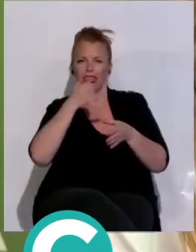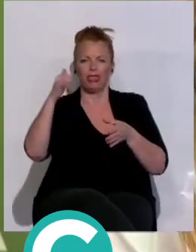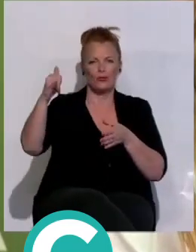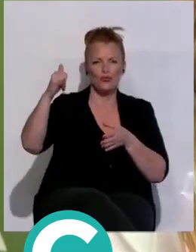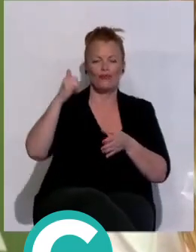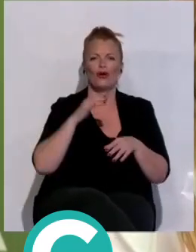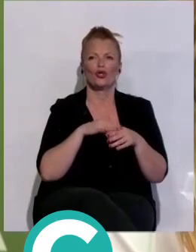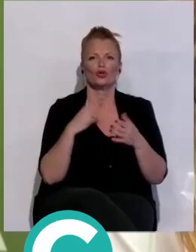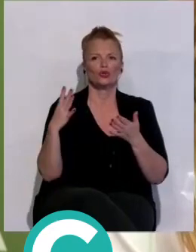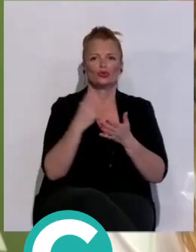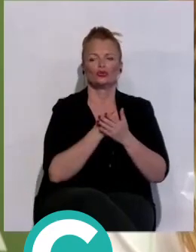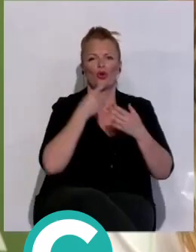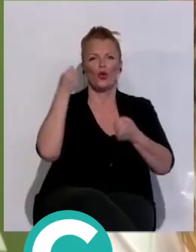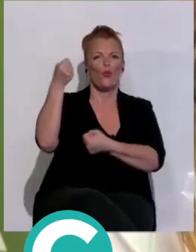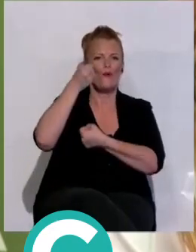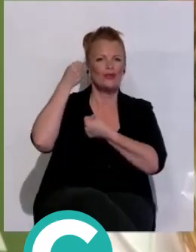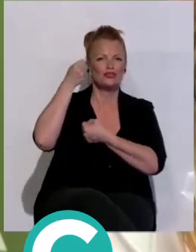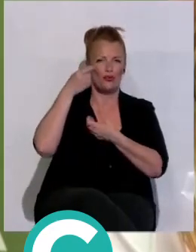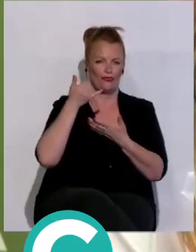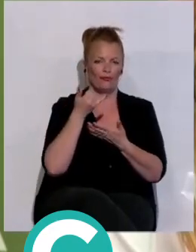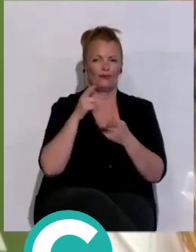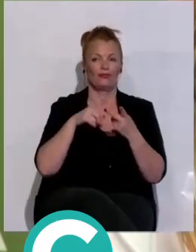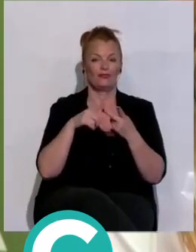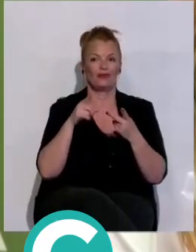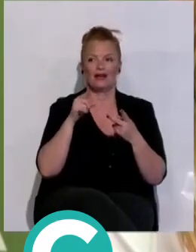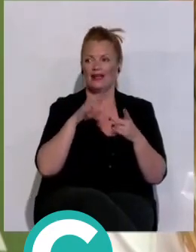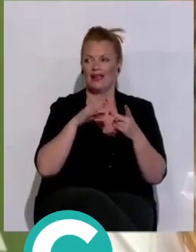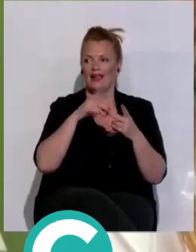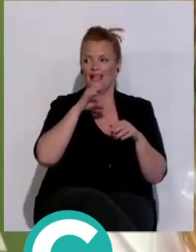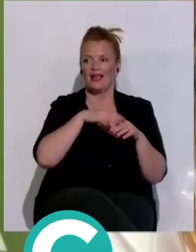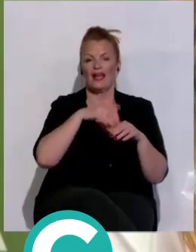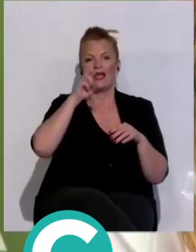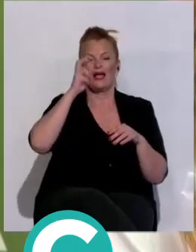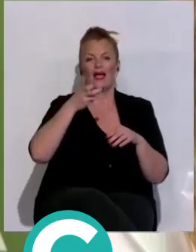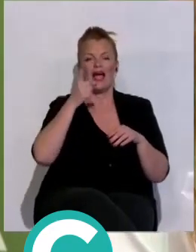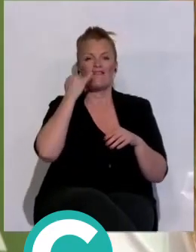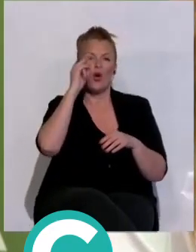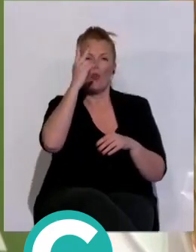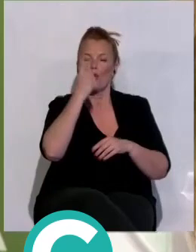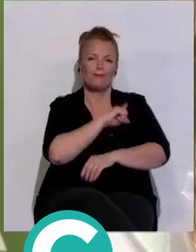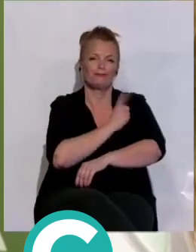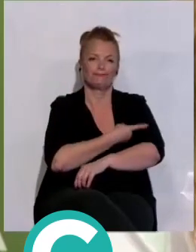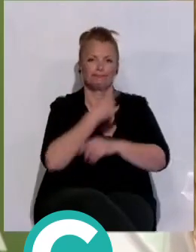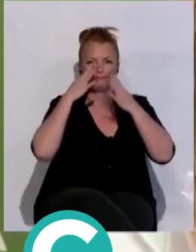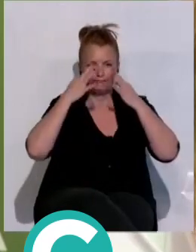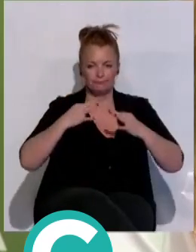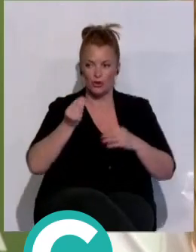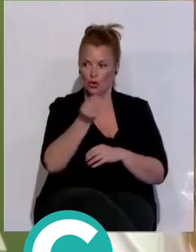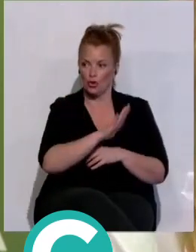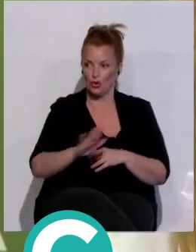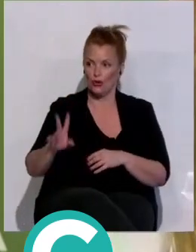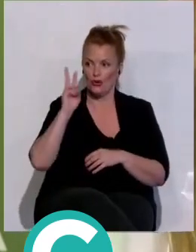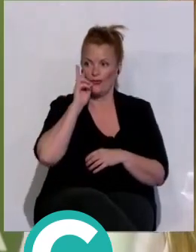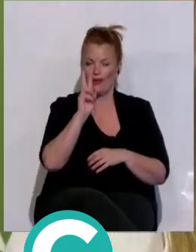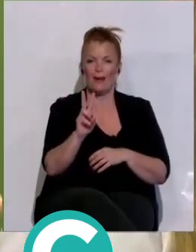o sea, de todos los deportes que hacía él. Y el kite era el deporte que no me dejaba practicar porque era muy peligroso. Y claro, a los niños cuando no